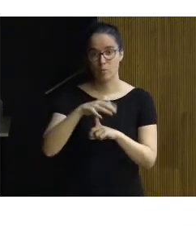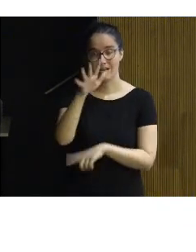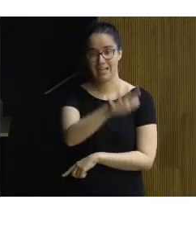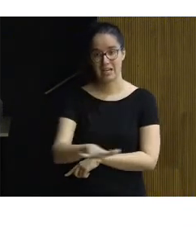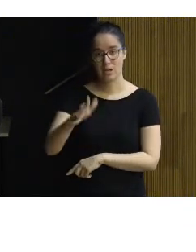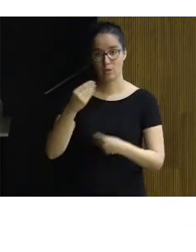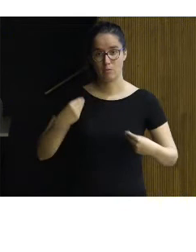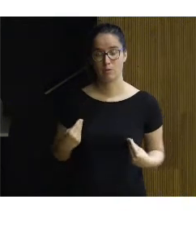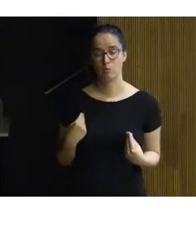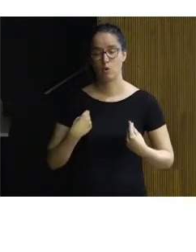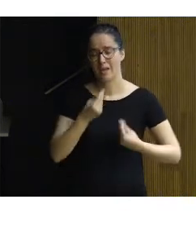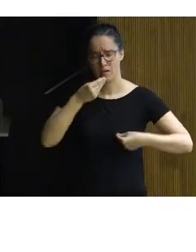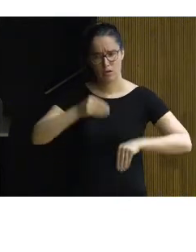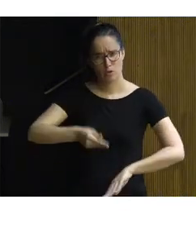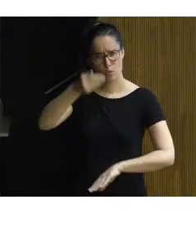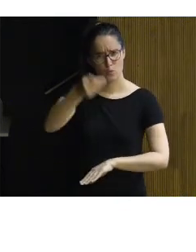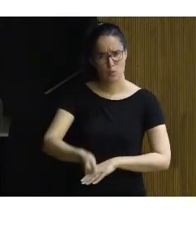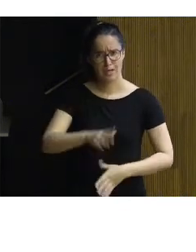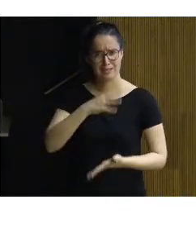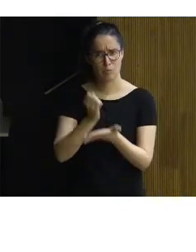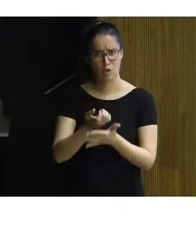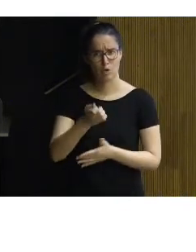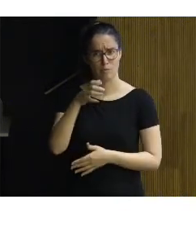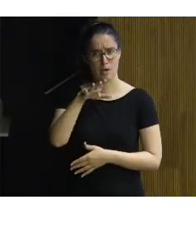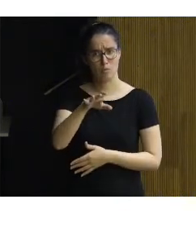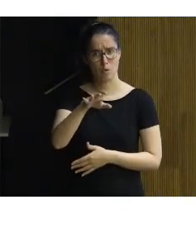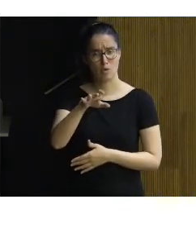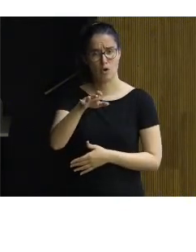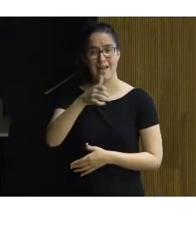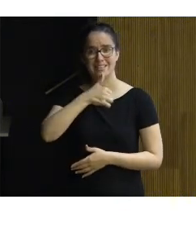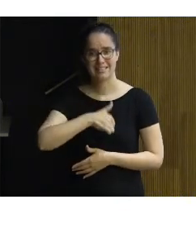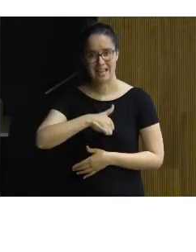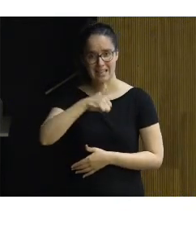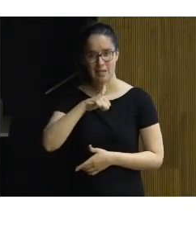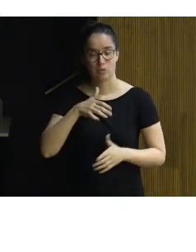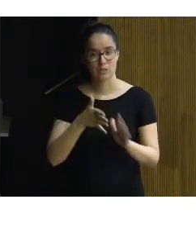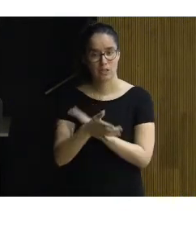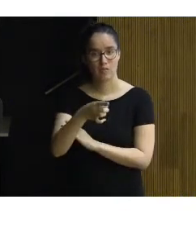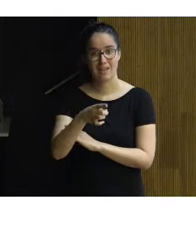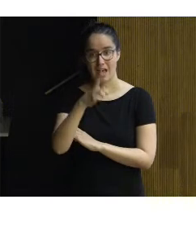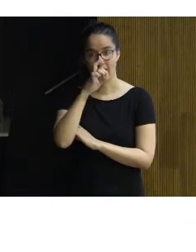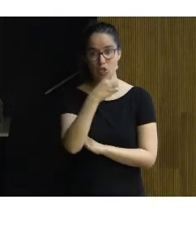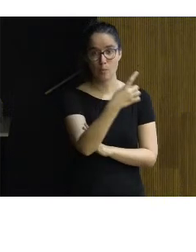que tiene un hondo significado histórico y simbólico para el pueblo islandés, pues es donde desde el año 930 hasta